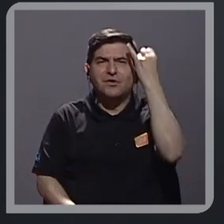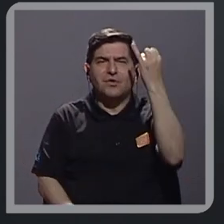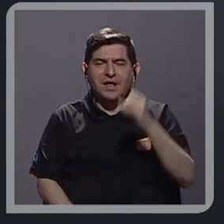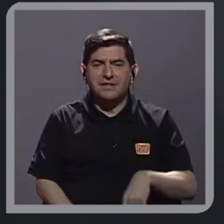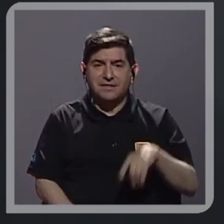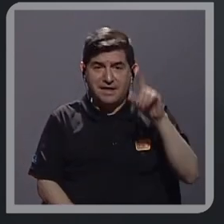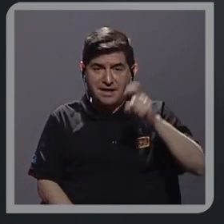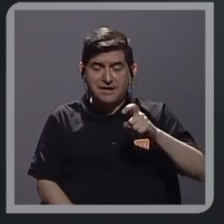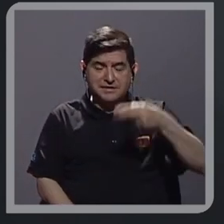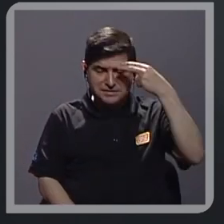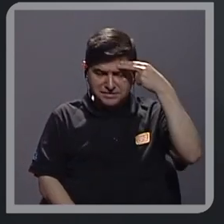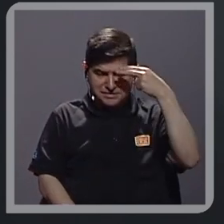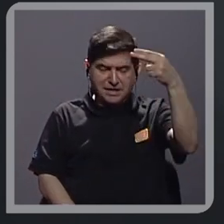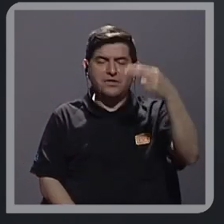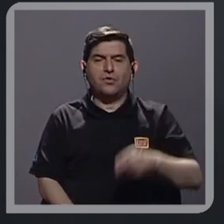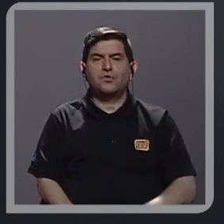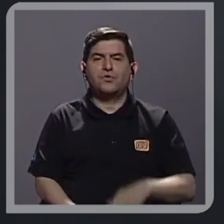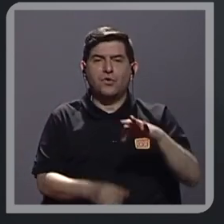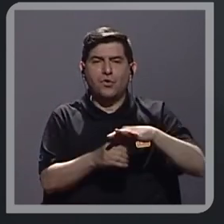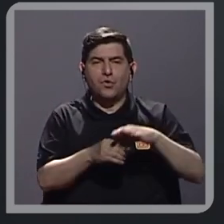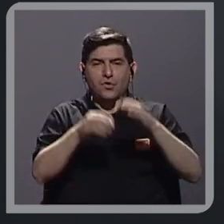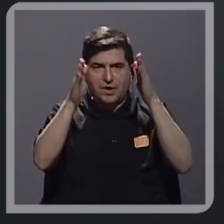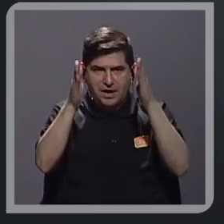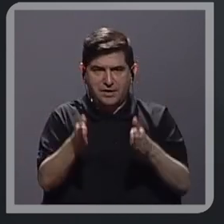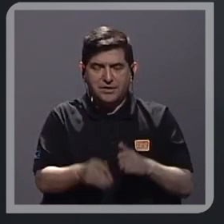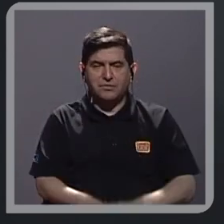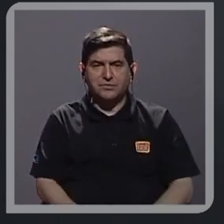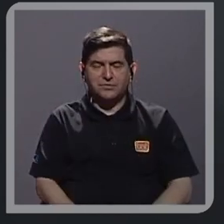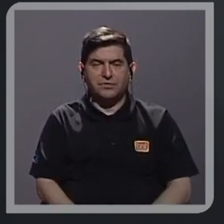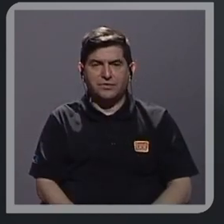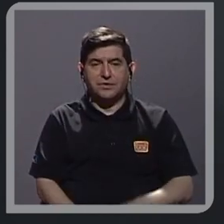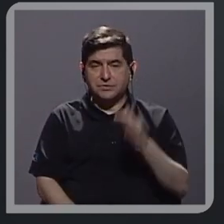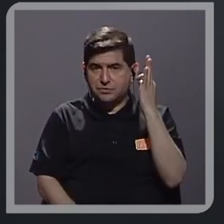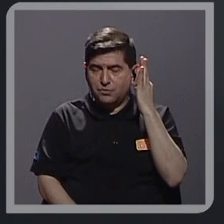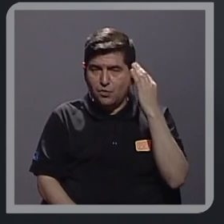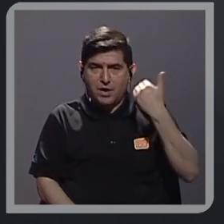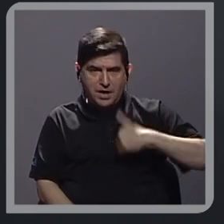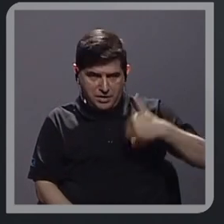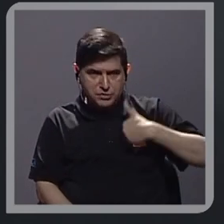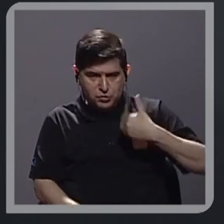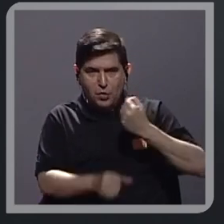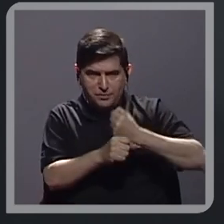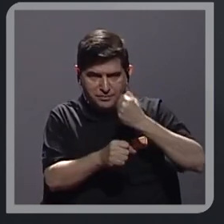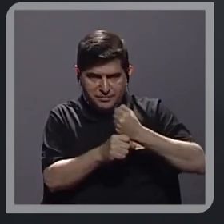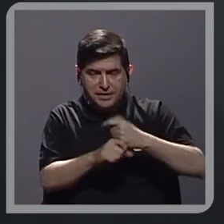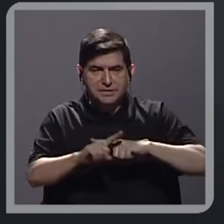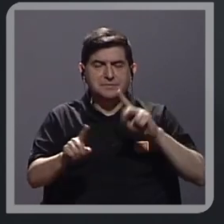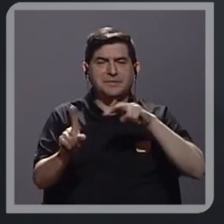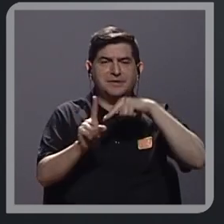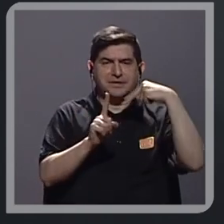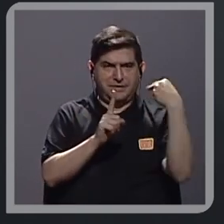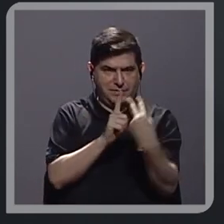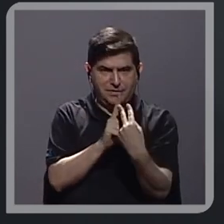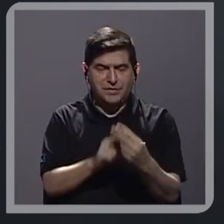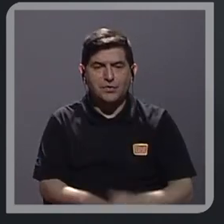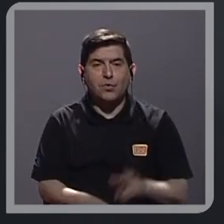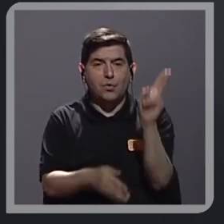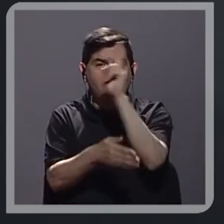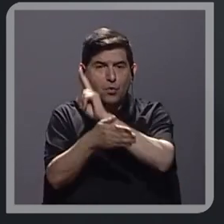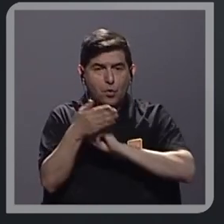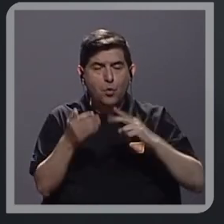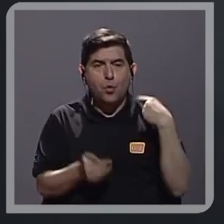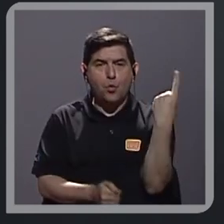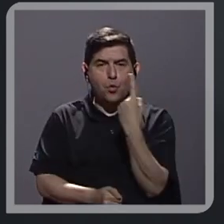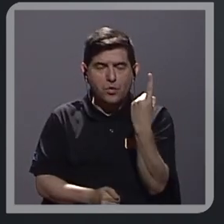hoy le hagamos ese homenaje a los agricultores y a las que hacen también agricultura las mujeres que hacen agricultura pero desde una perspectiva en que la Universidad